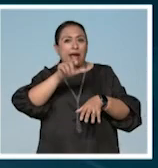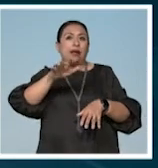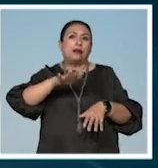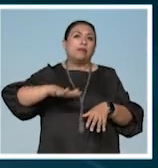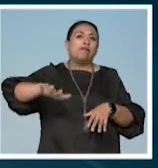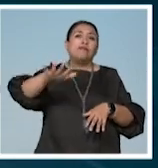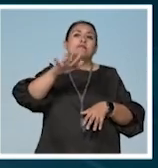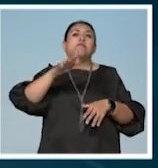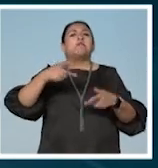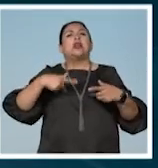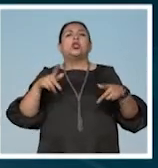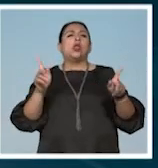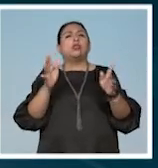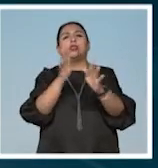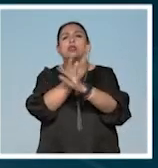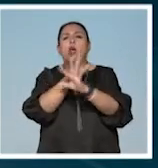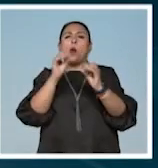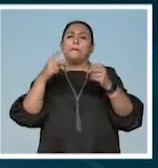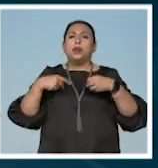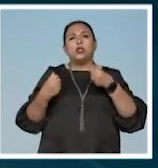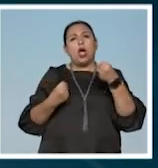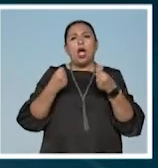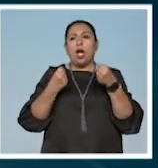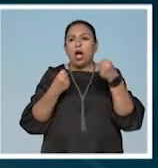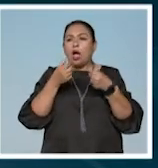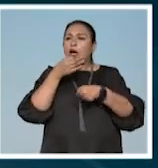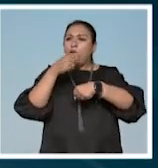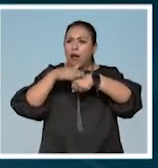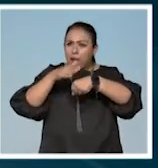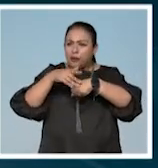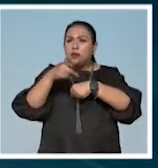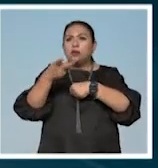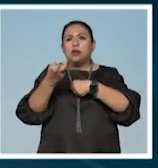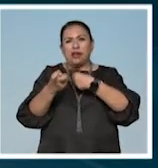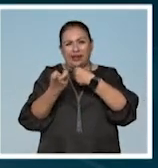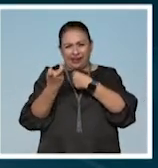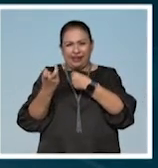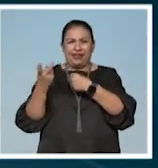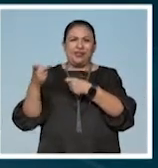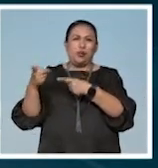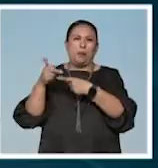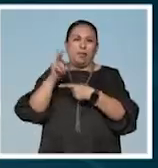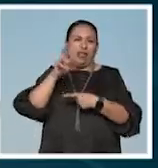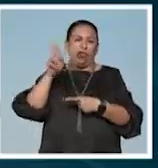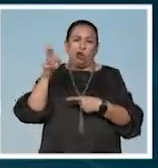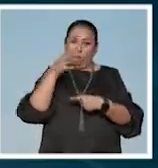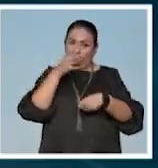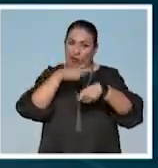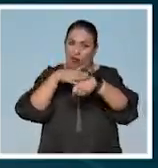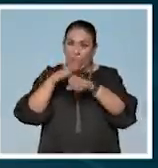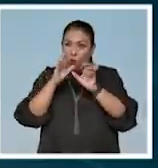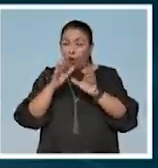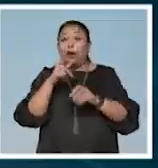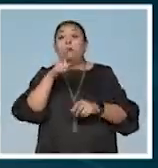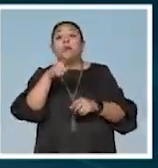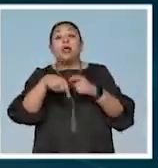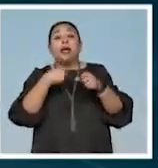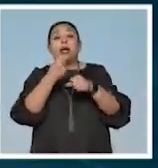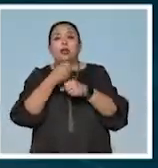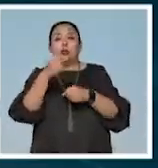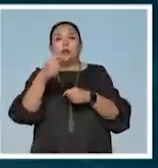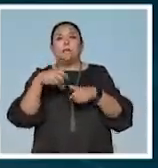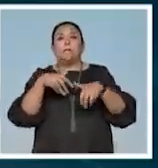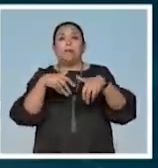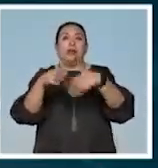transeúntes y a los automovilistas sobre este tipo de movimientos. Este año la marcha de los